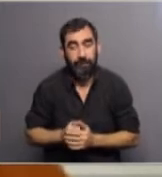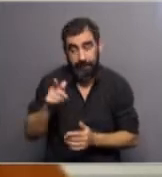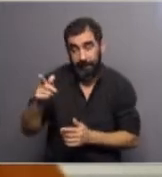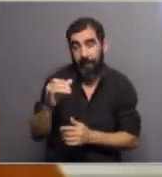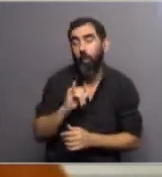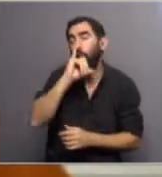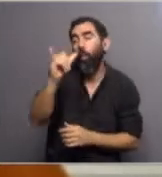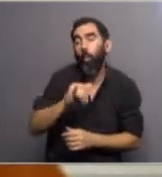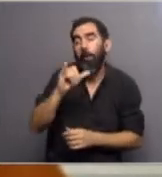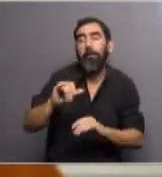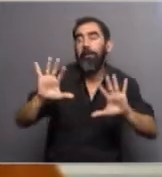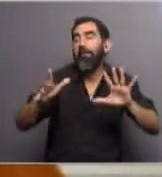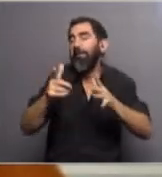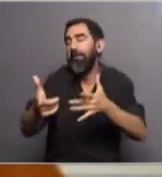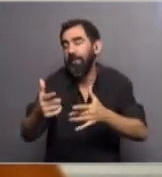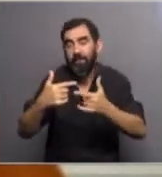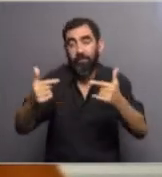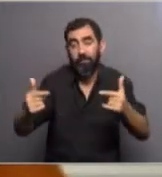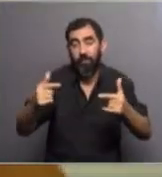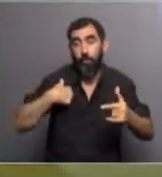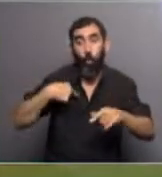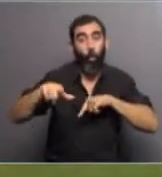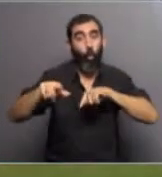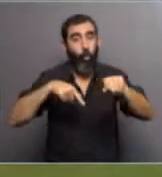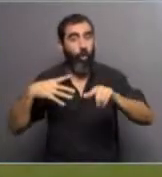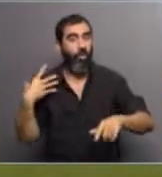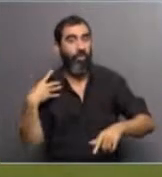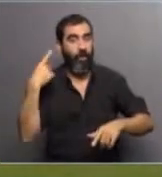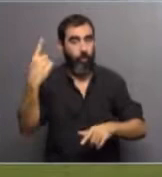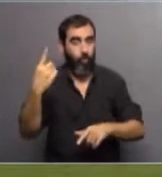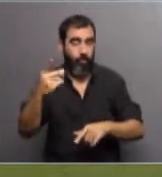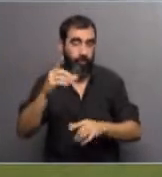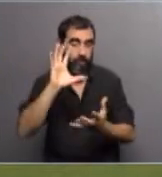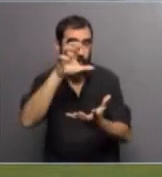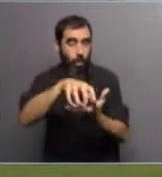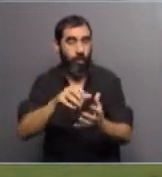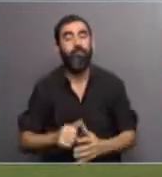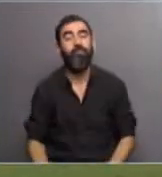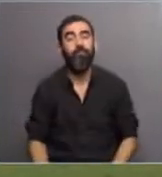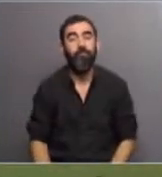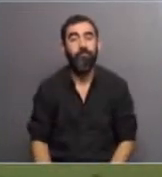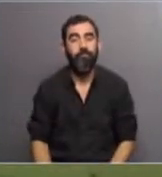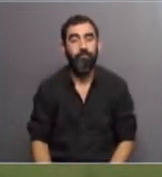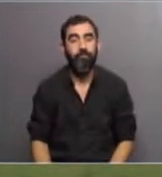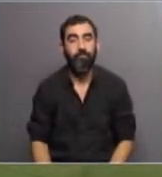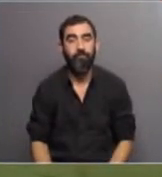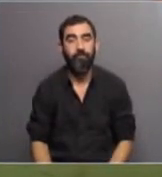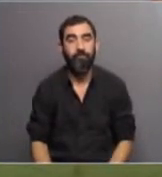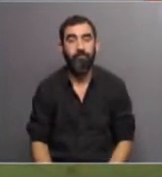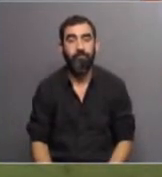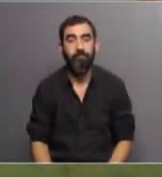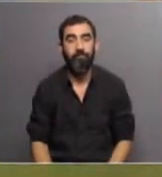nos cuente un poquito qué fue para él ser el coordinador, el director de este observatorio. Excelente, vemos la primera parte del informe.